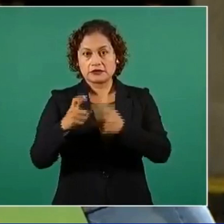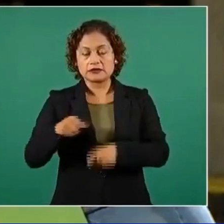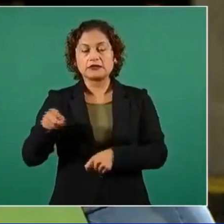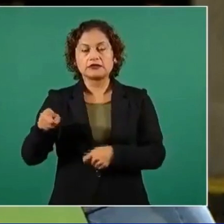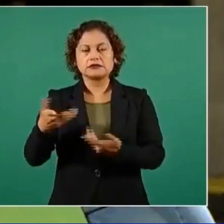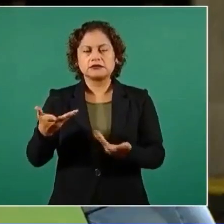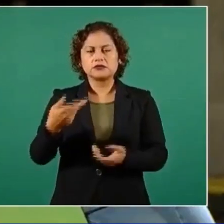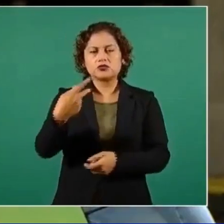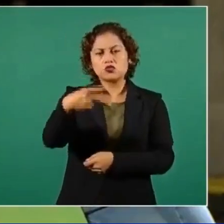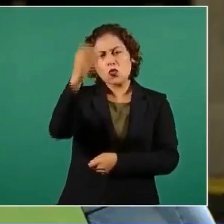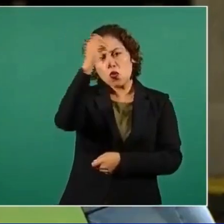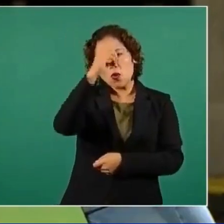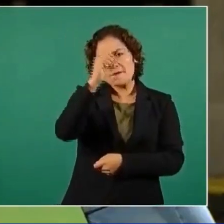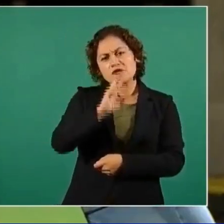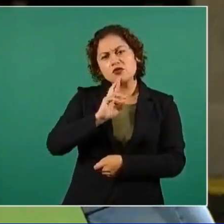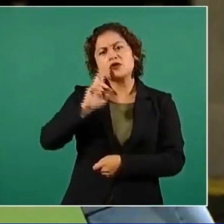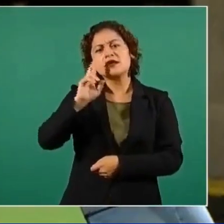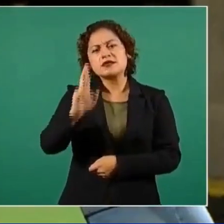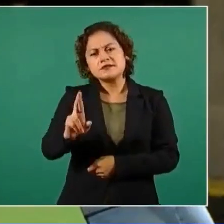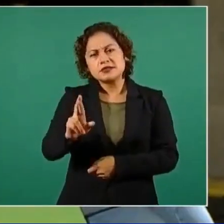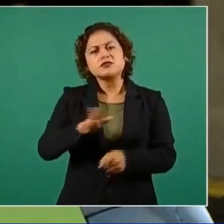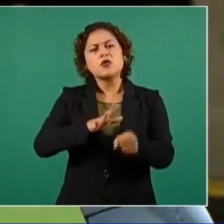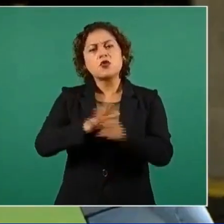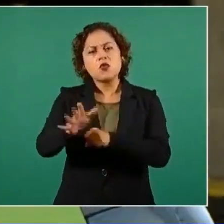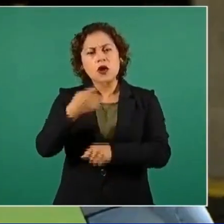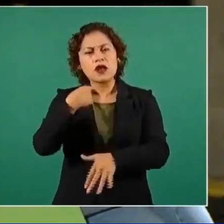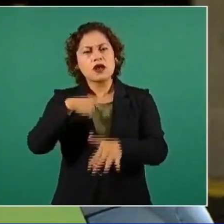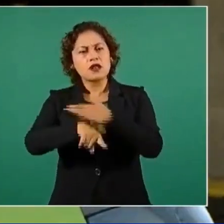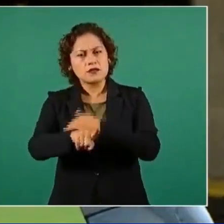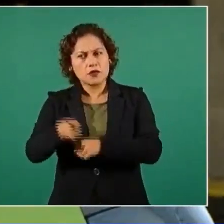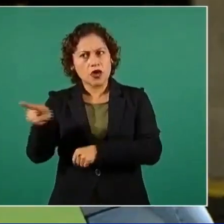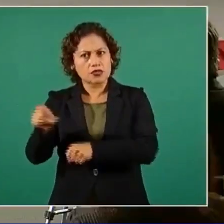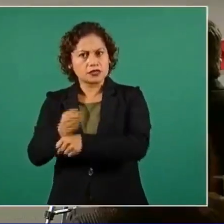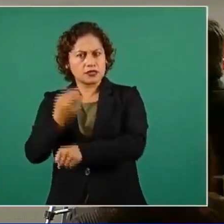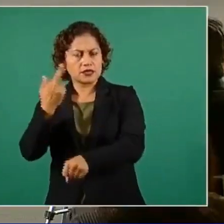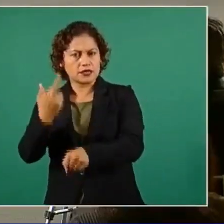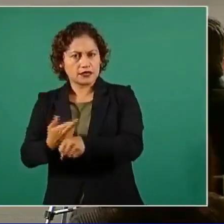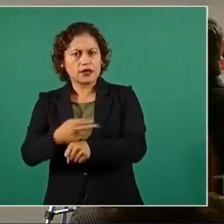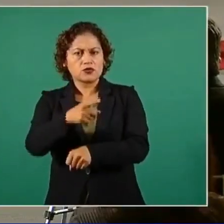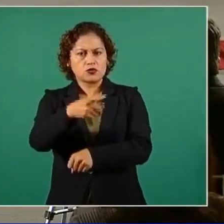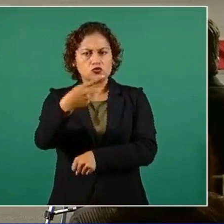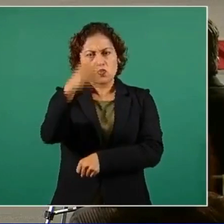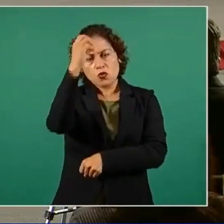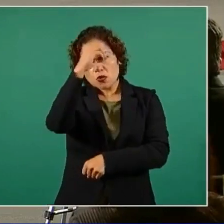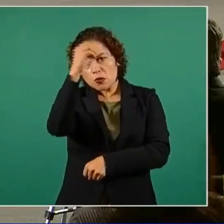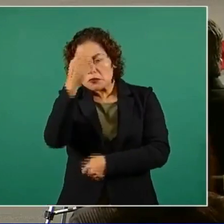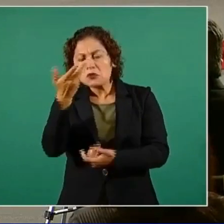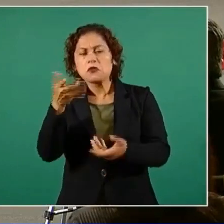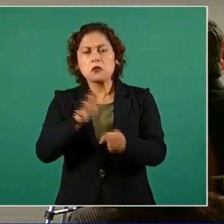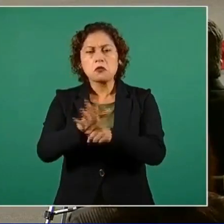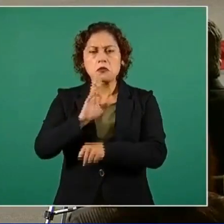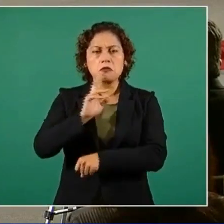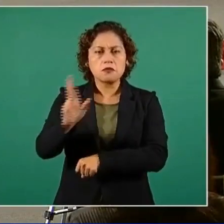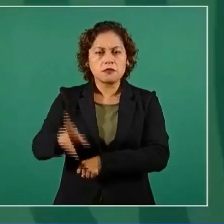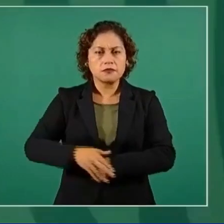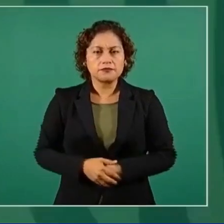asociación de industrias y de qué tamaño es esta denuncia presentada por el secretario? Va a